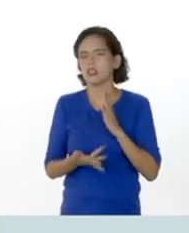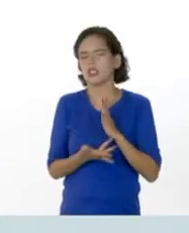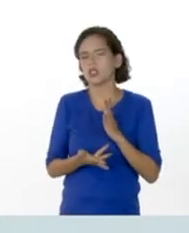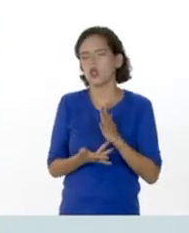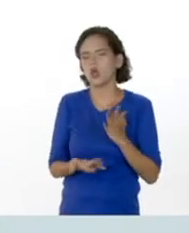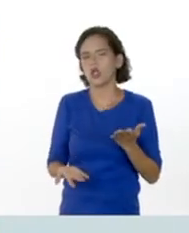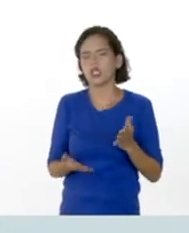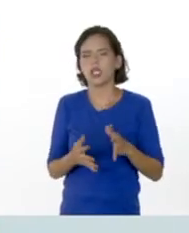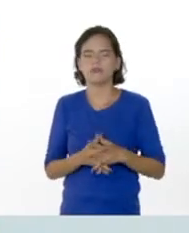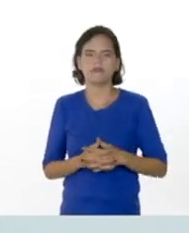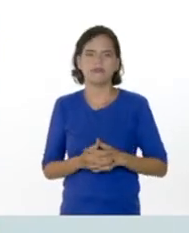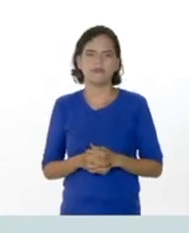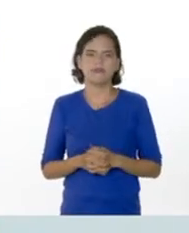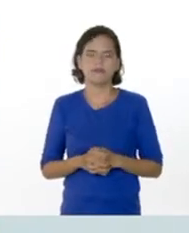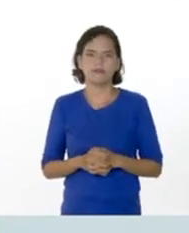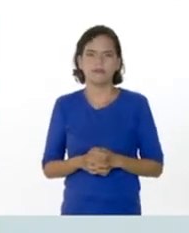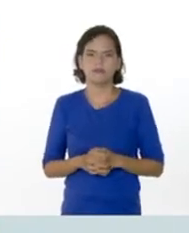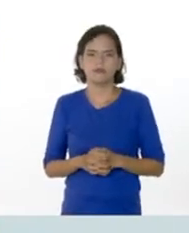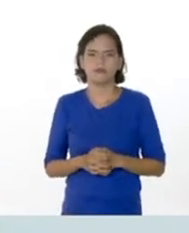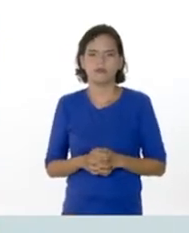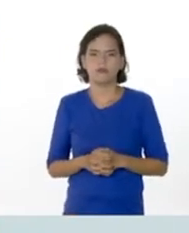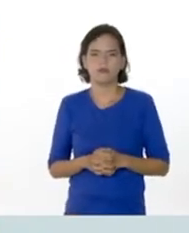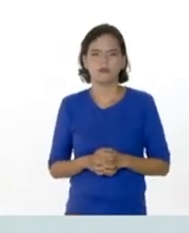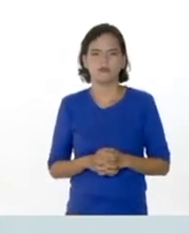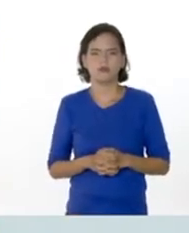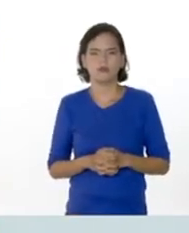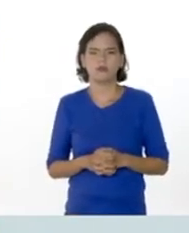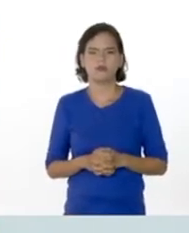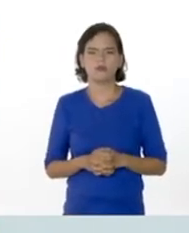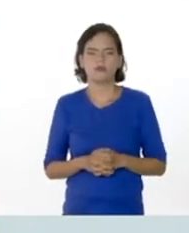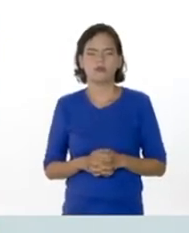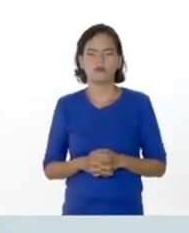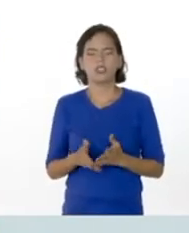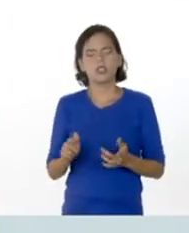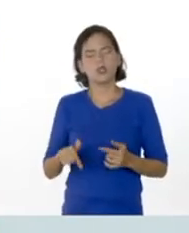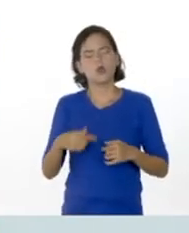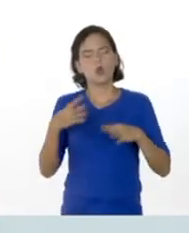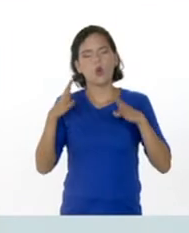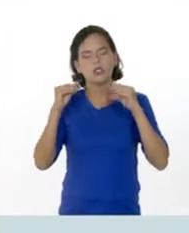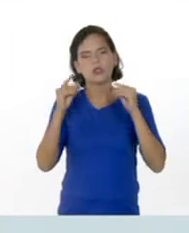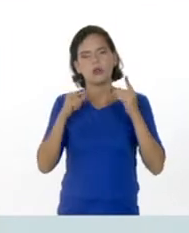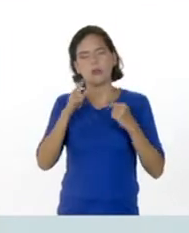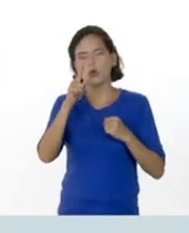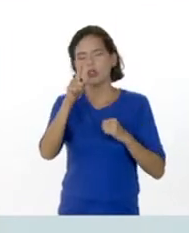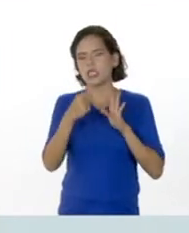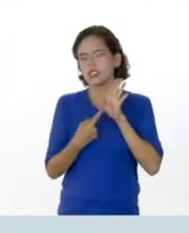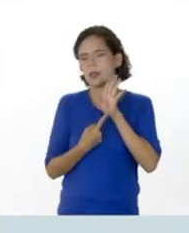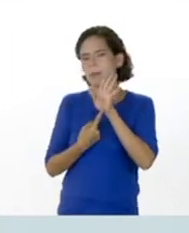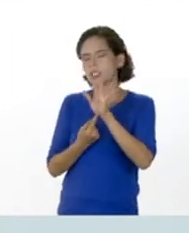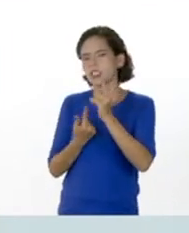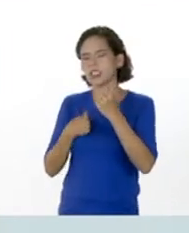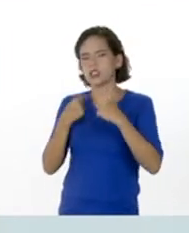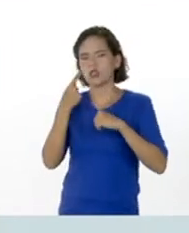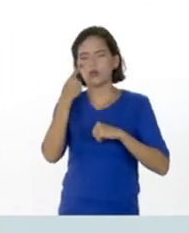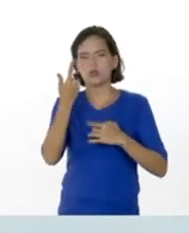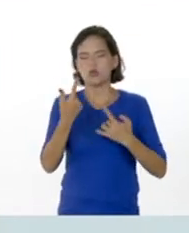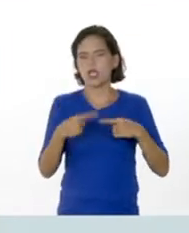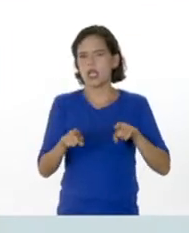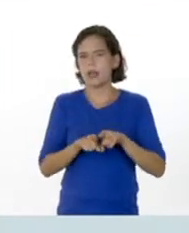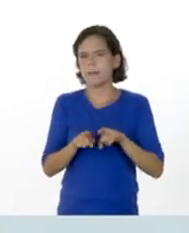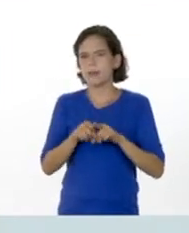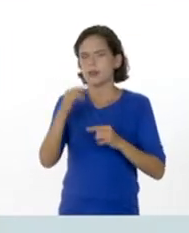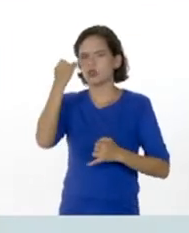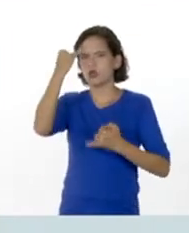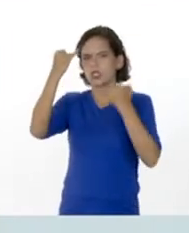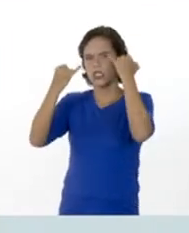herramientas como PowerPoint o los editores de presentaciones. Ahora bien, cuando hablamos de este tipo de representaciones visuales, las mismas son ideales,